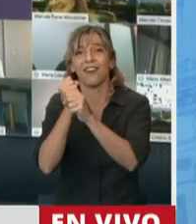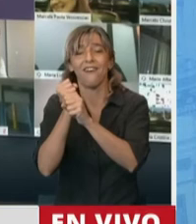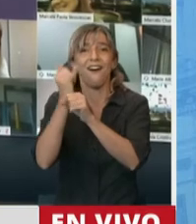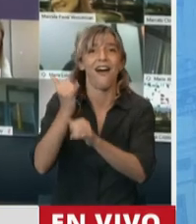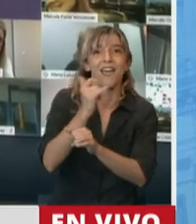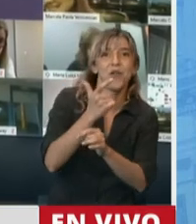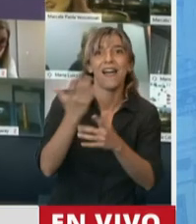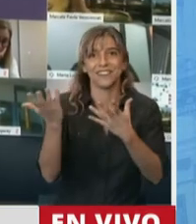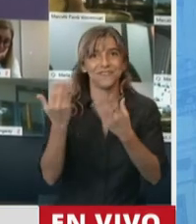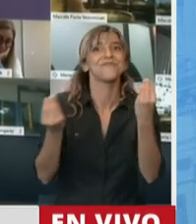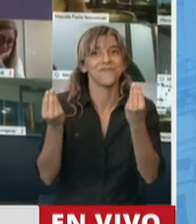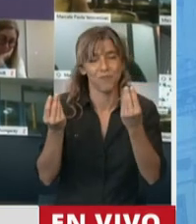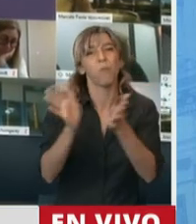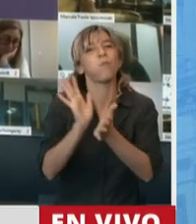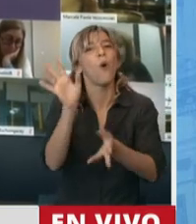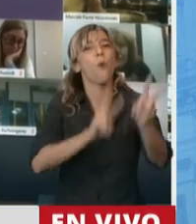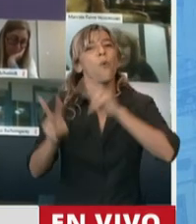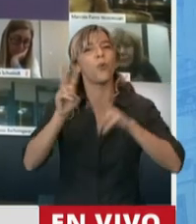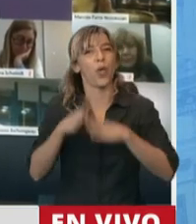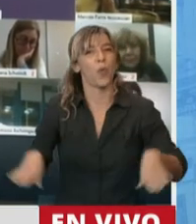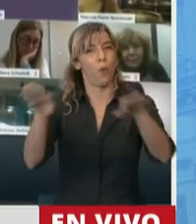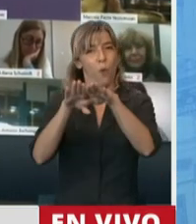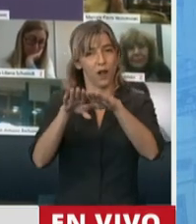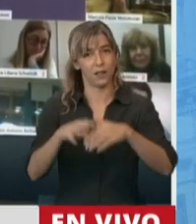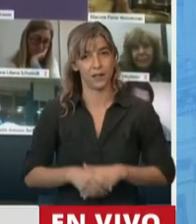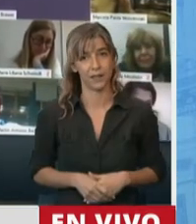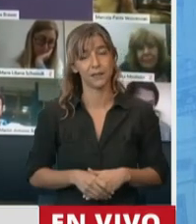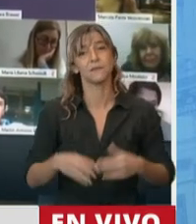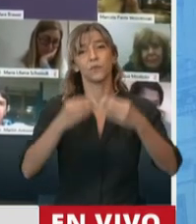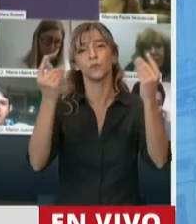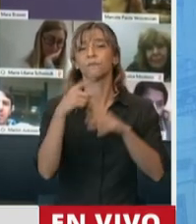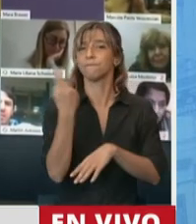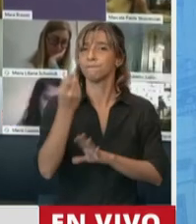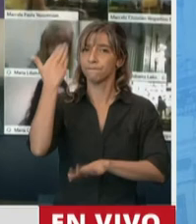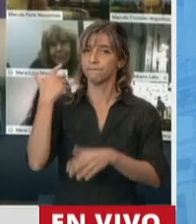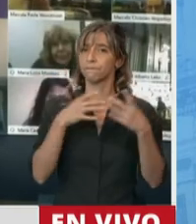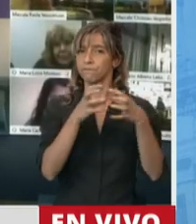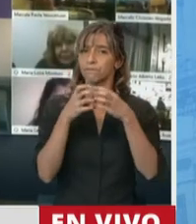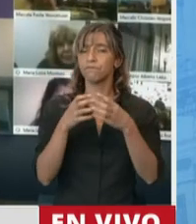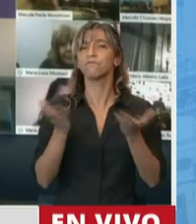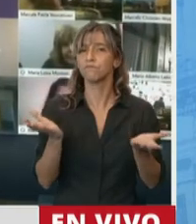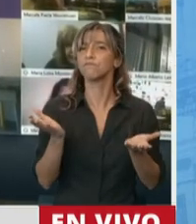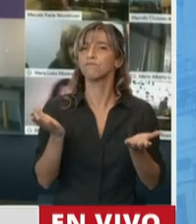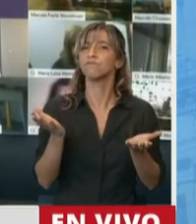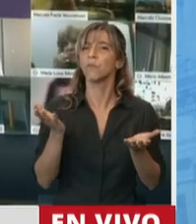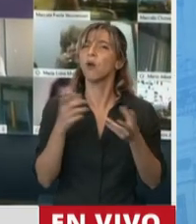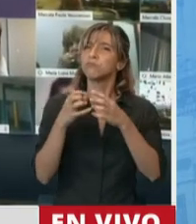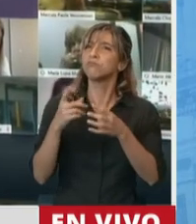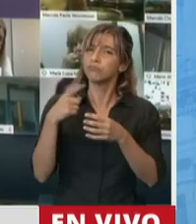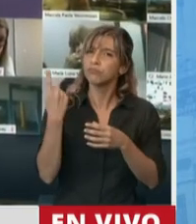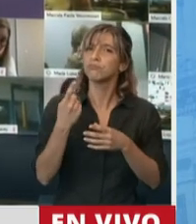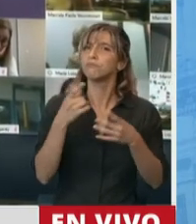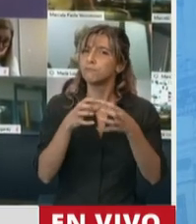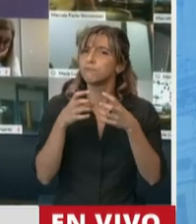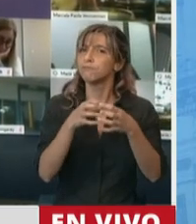mencionado muchas veces en estas sesiones, que tienen que ver con garantizar las condiciones de trabajo de